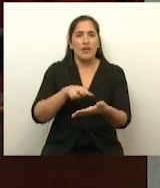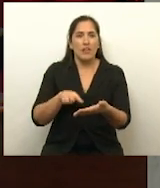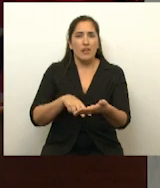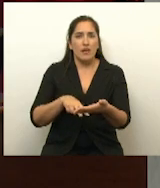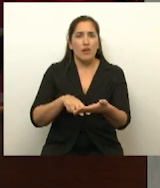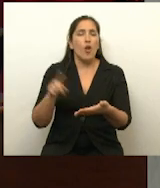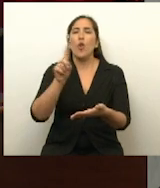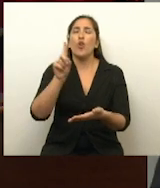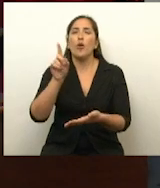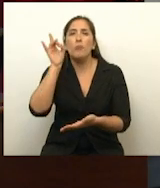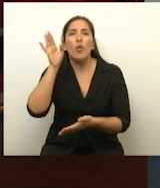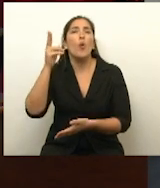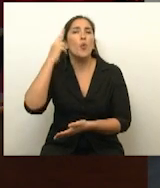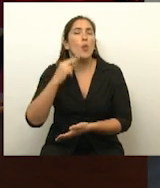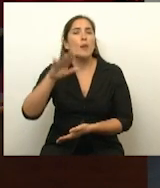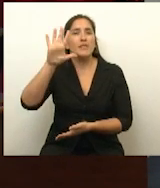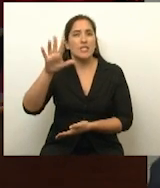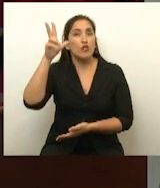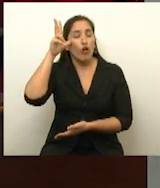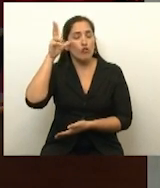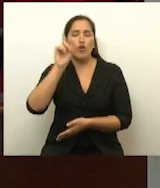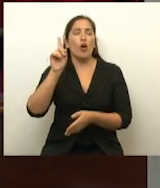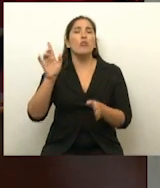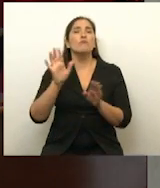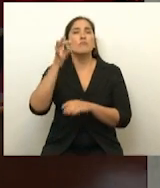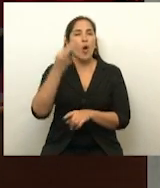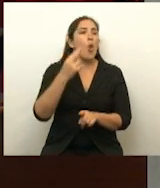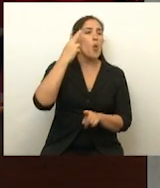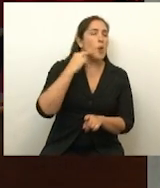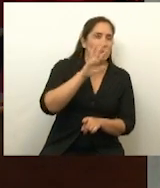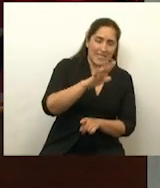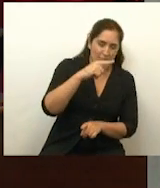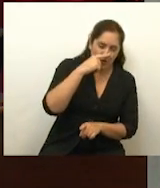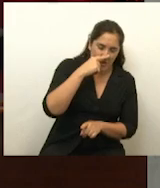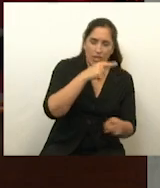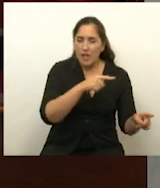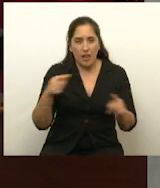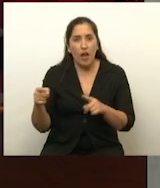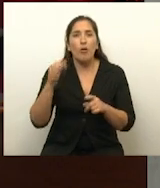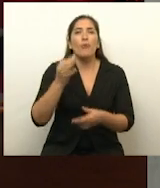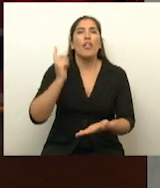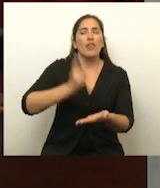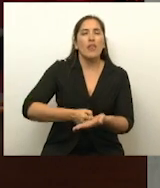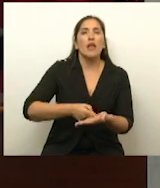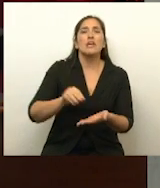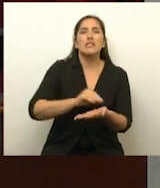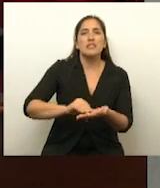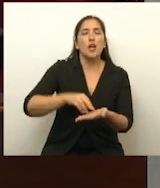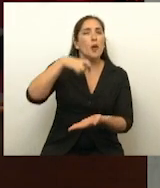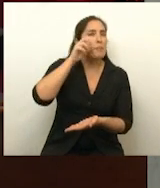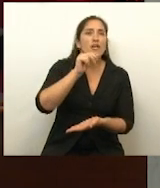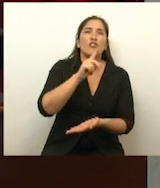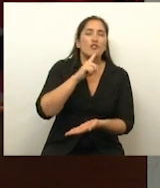no, 958. Yo tenía que... Ah, perdón, 957, discúlpeme. Es el dictamen del proyecto de ley de los senadores Perotti,